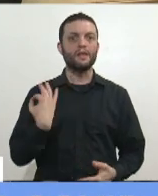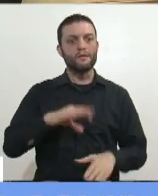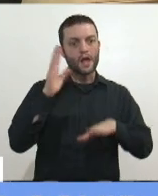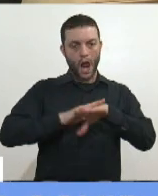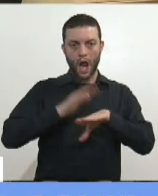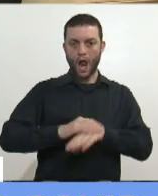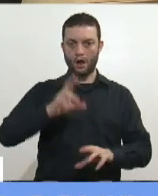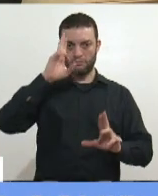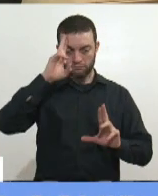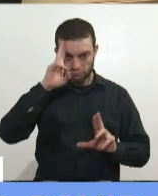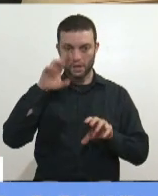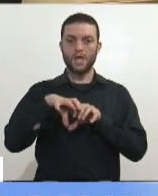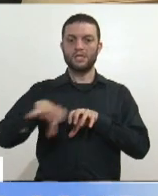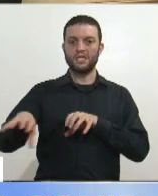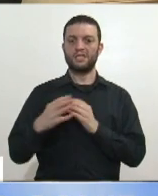con burbujas.